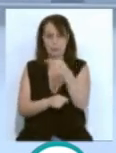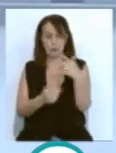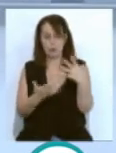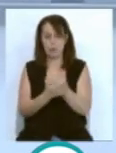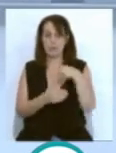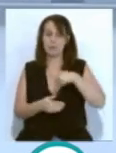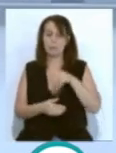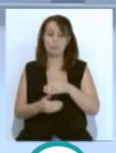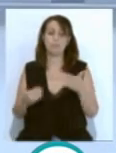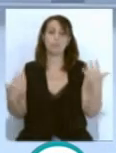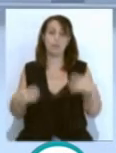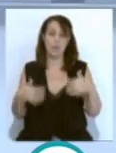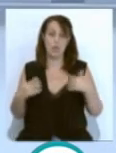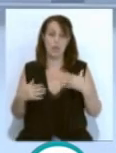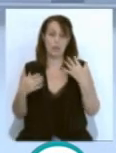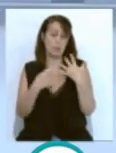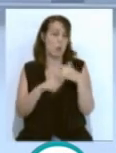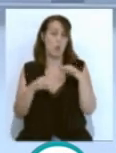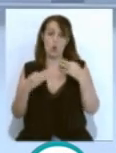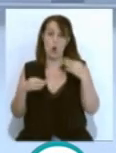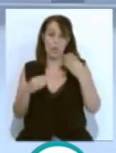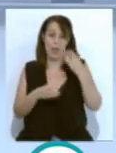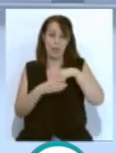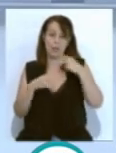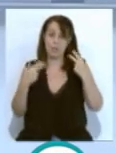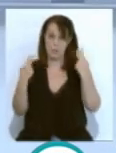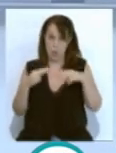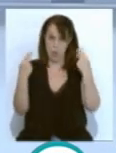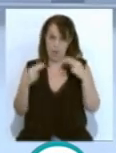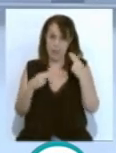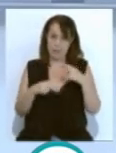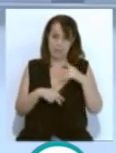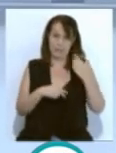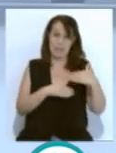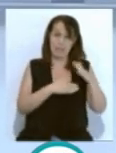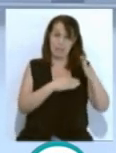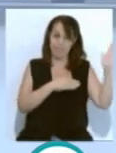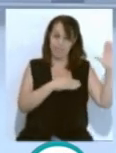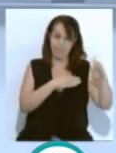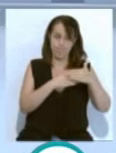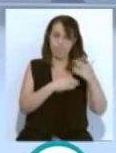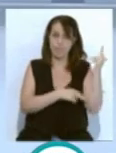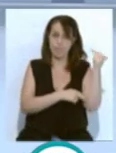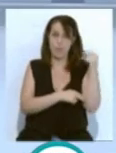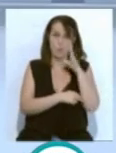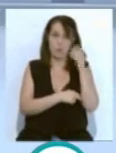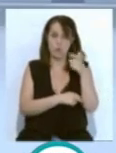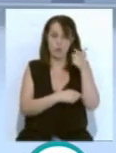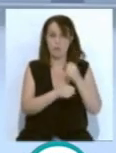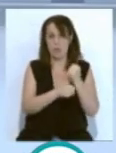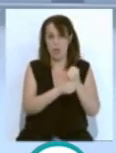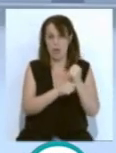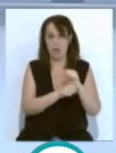miércoles se volverá a la normalidad en el establecimiento gaditano después de cerrar el pasado viernes por el positivo de uno